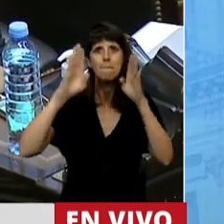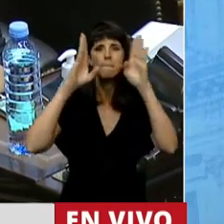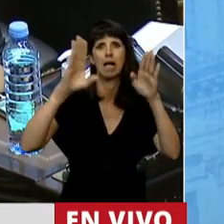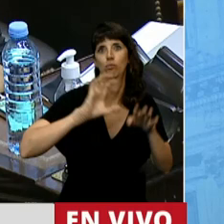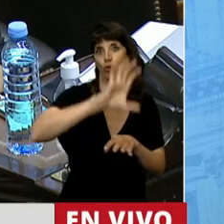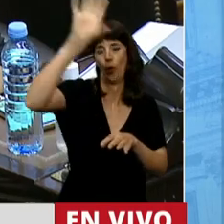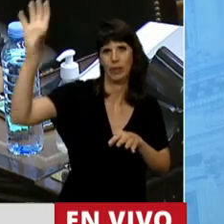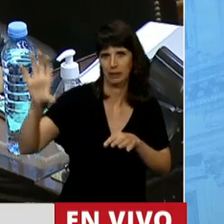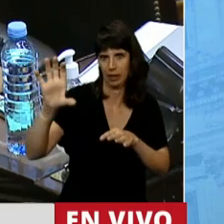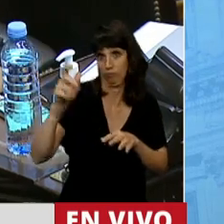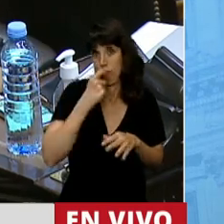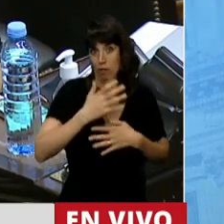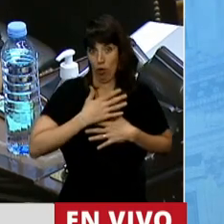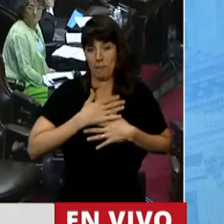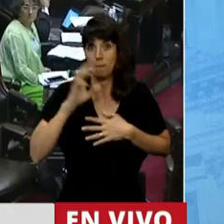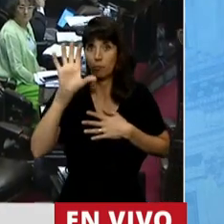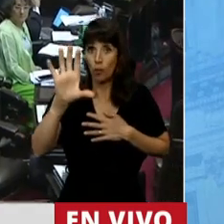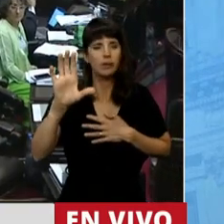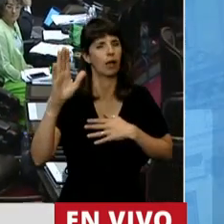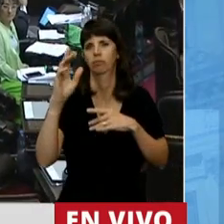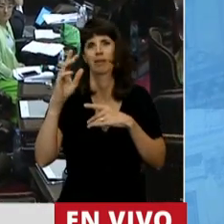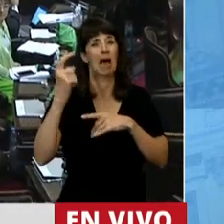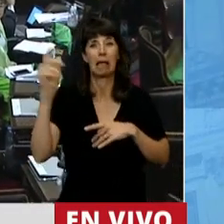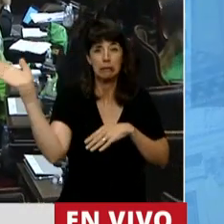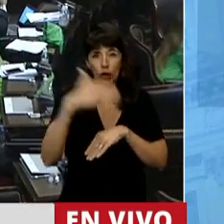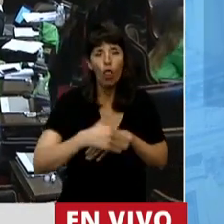provincia, están a favor de la vida.